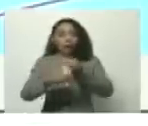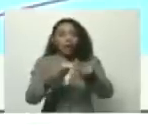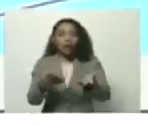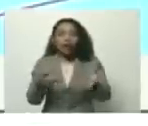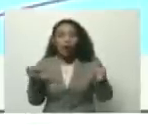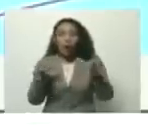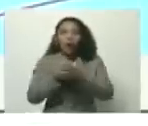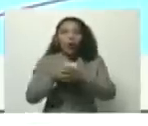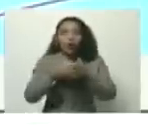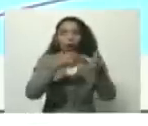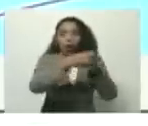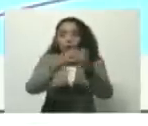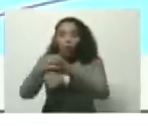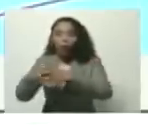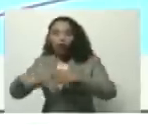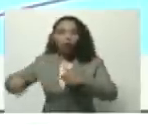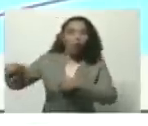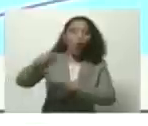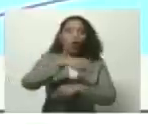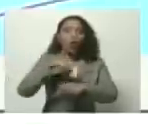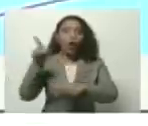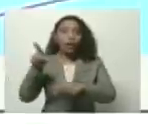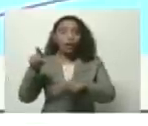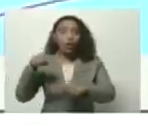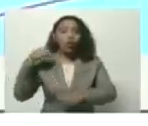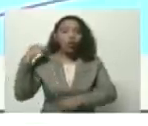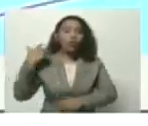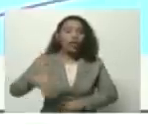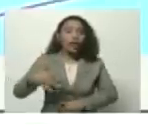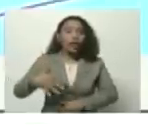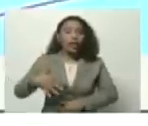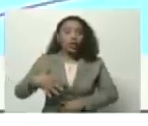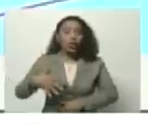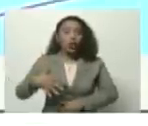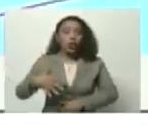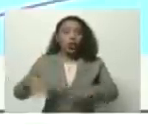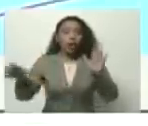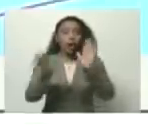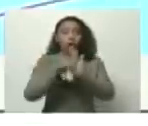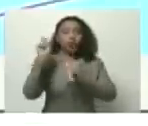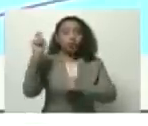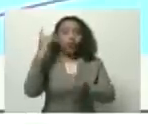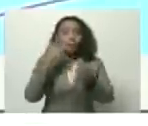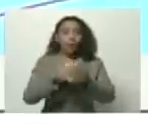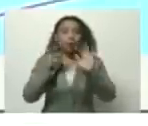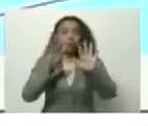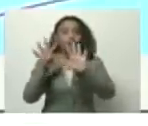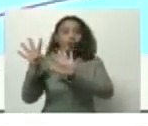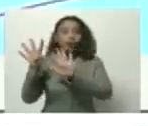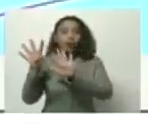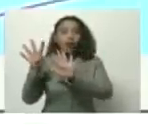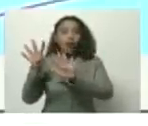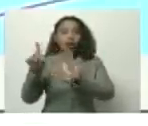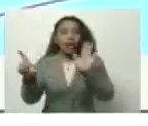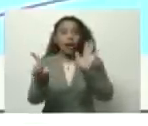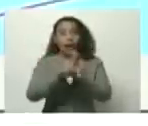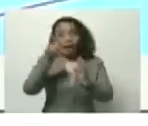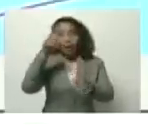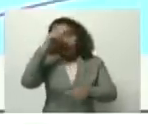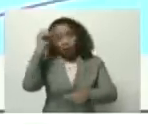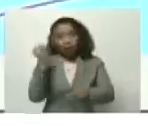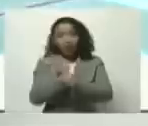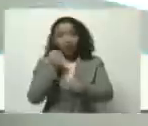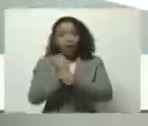Ese es un derecho contemplado en la constitución de 1999 y bueno en la Ley Orgánica del Trabajo que cumplió